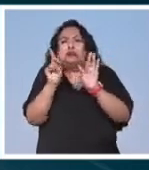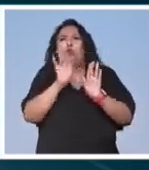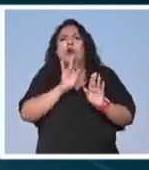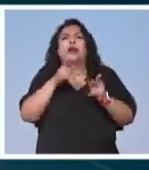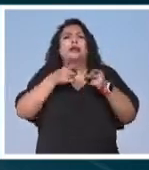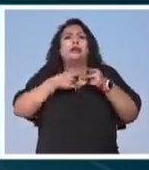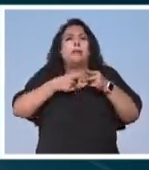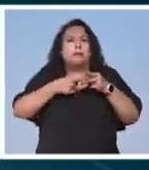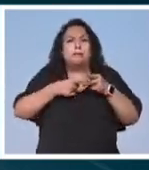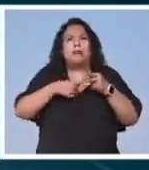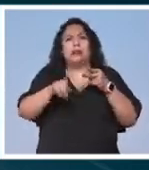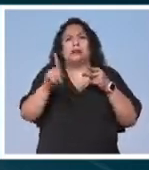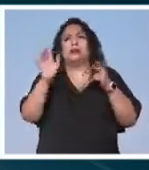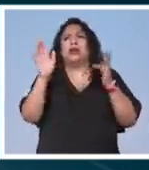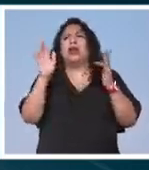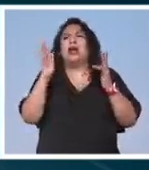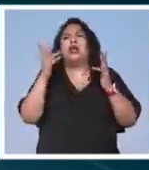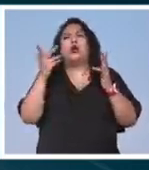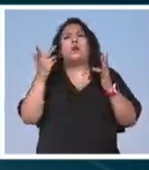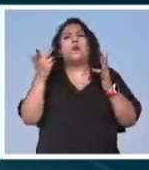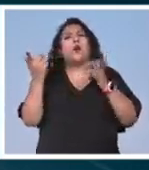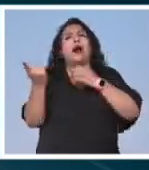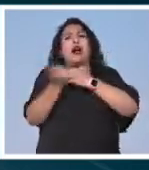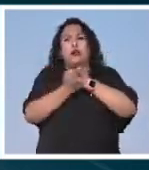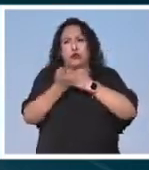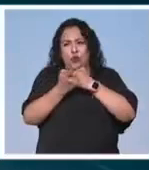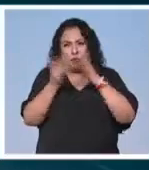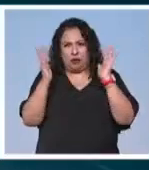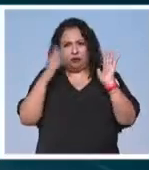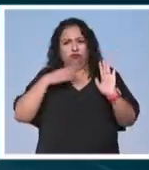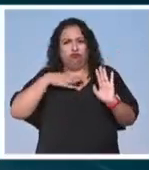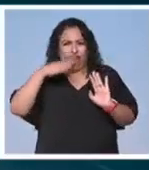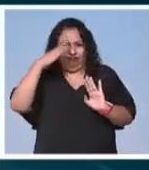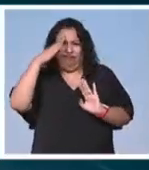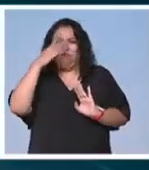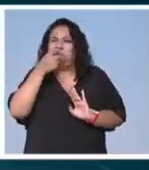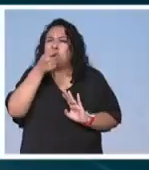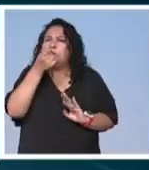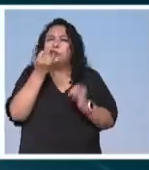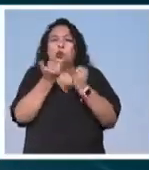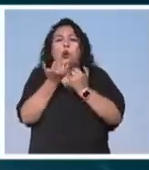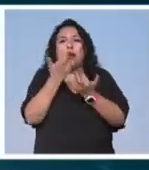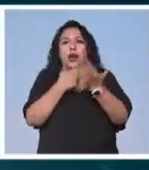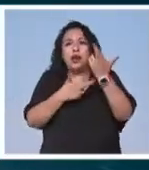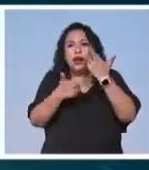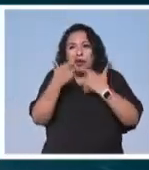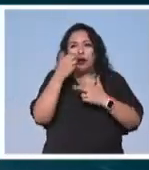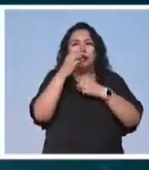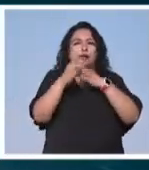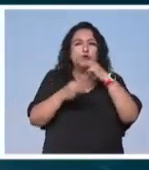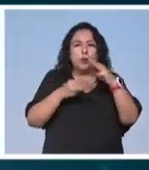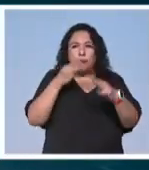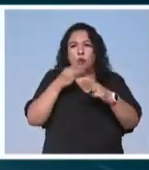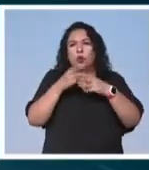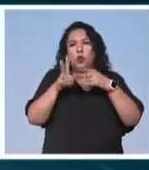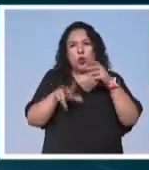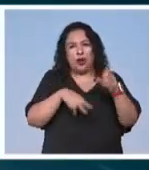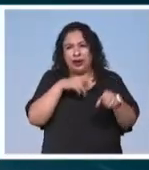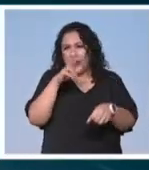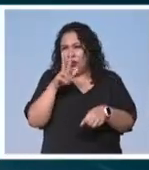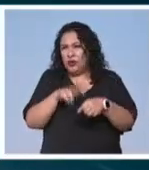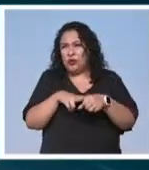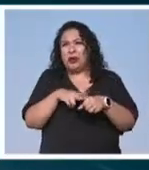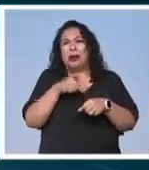empezar a automatizar entonces yo creo que hay como una especie de regreso a ese mundo orgánico